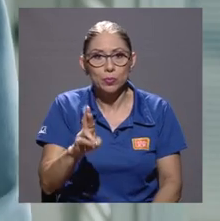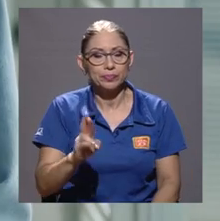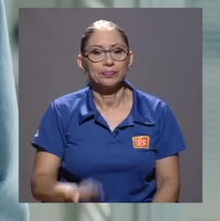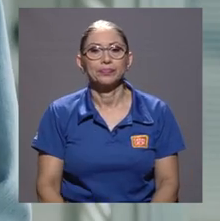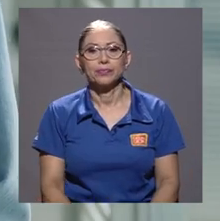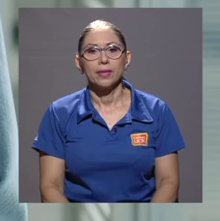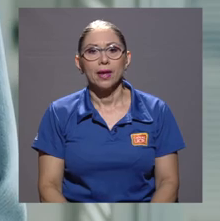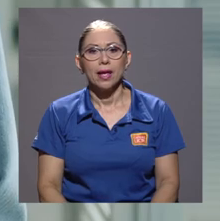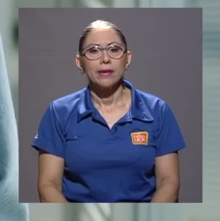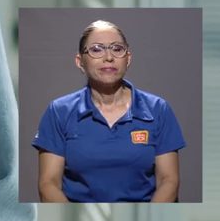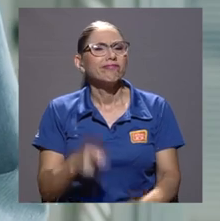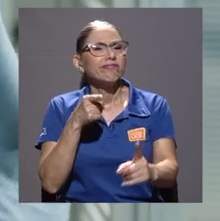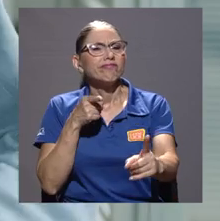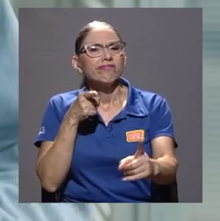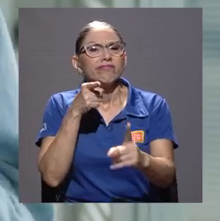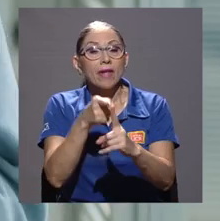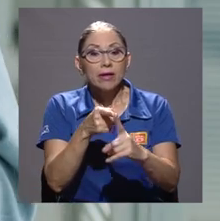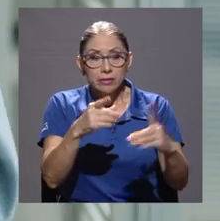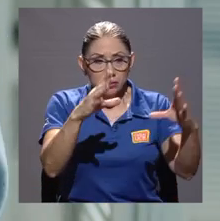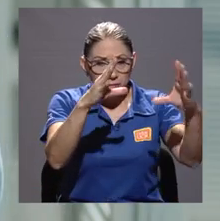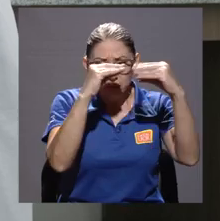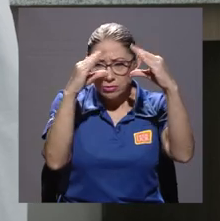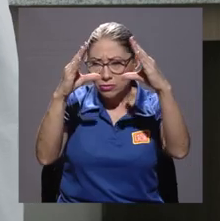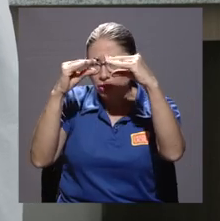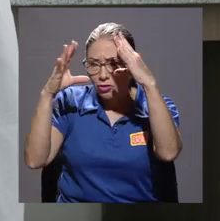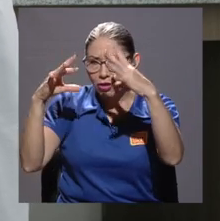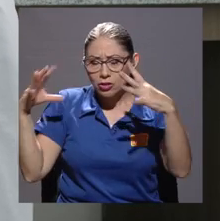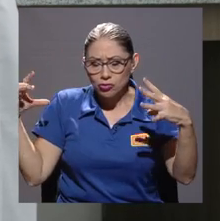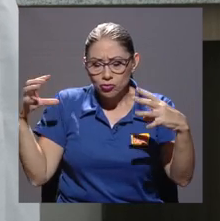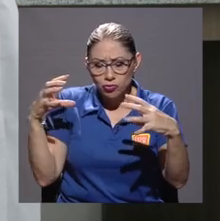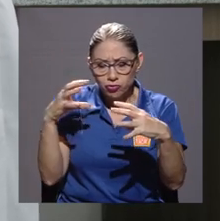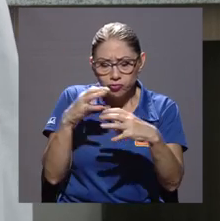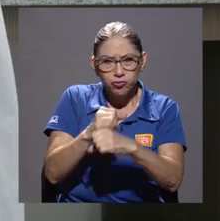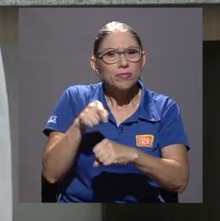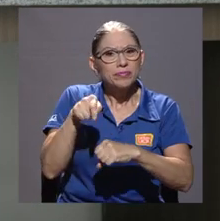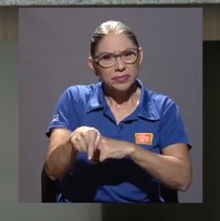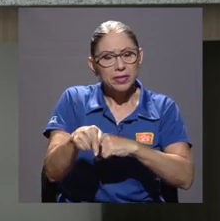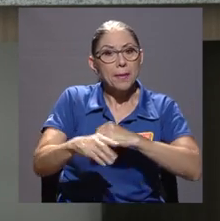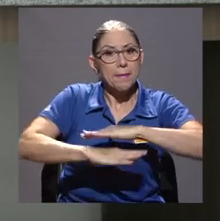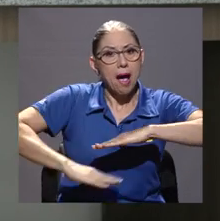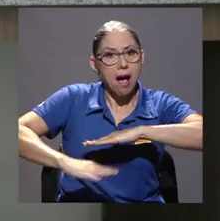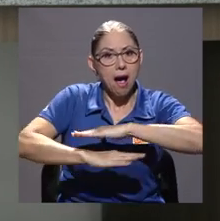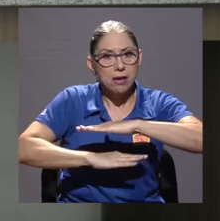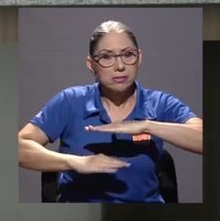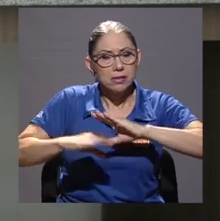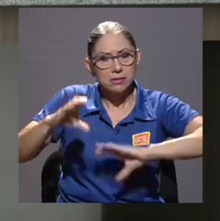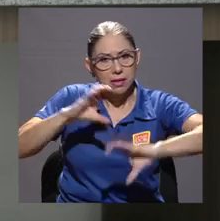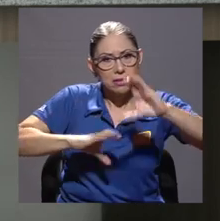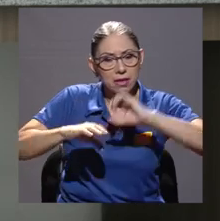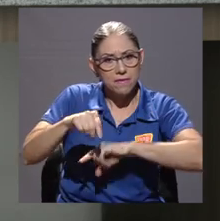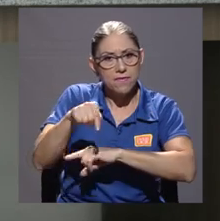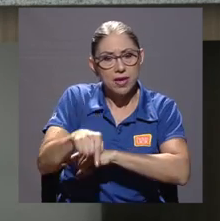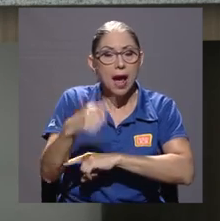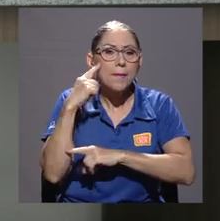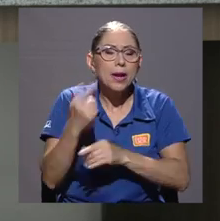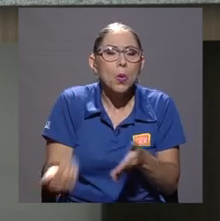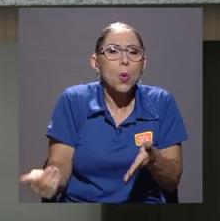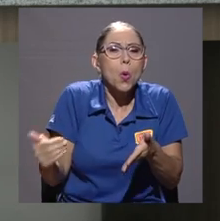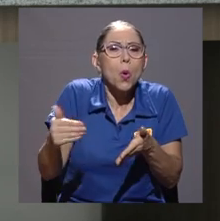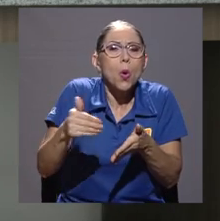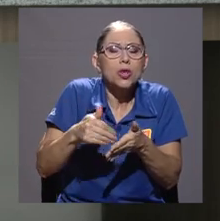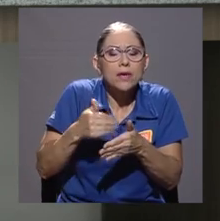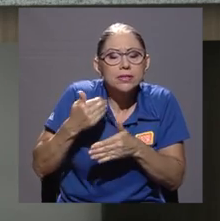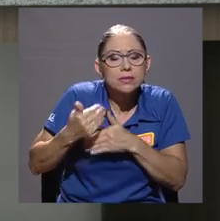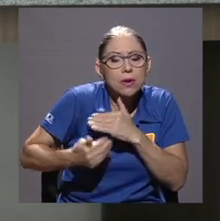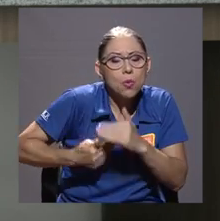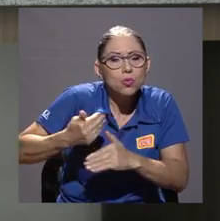¿verdad? La idea es generar una base de datos de corte científica que nos permita de algún modo reconstruir la historia de